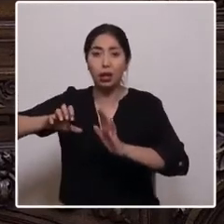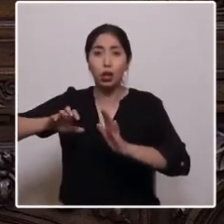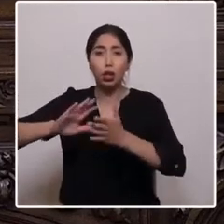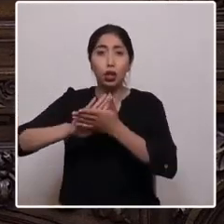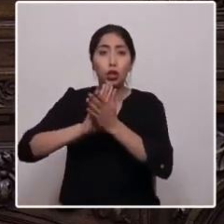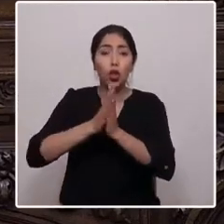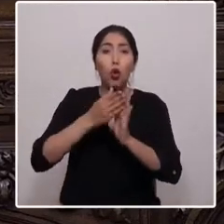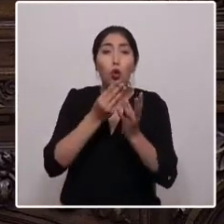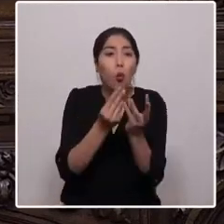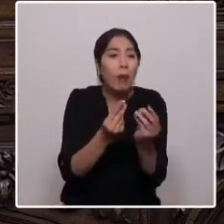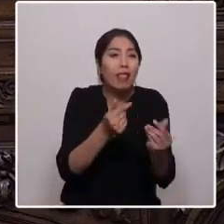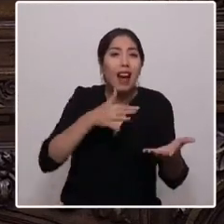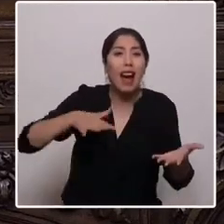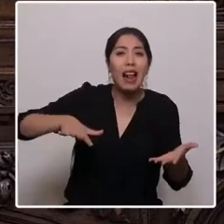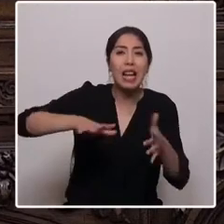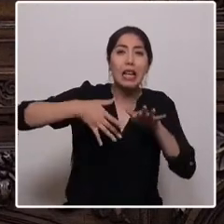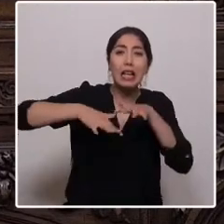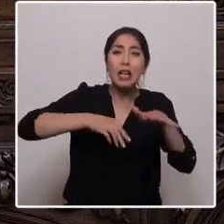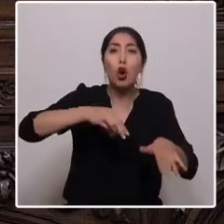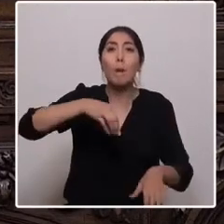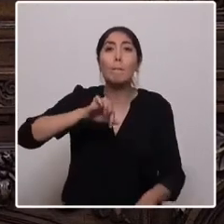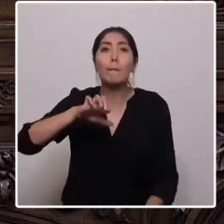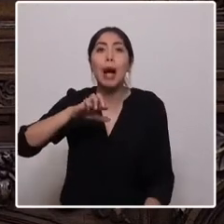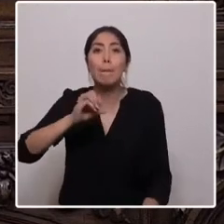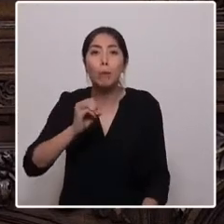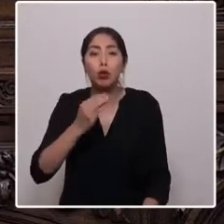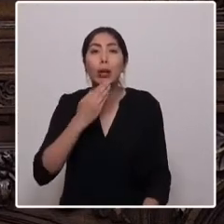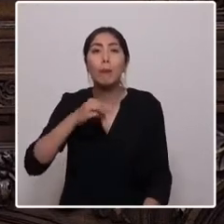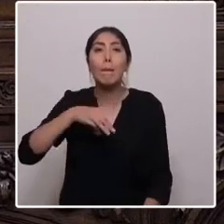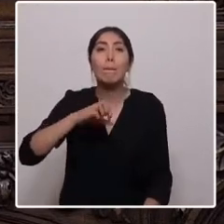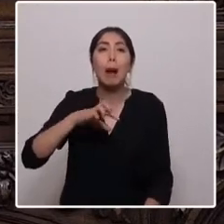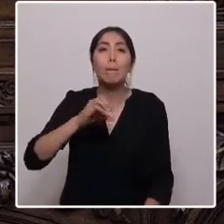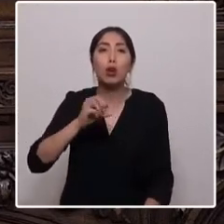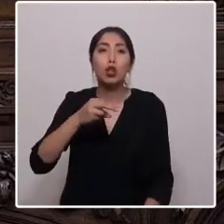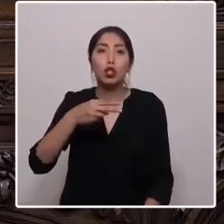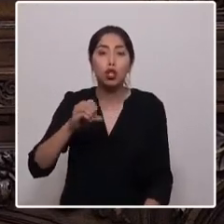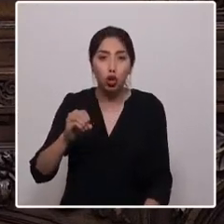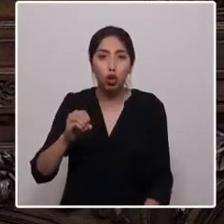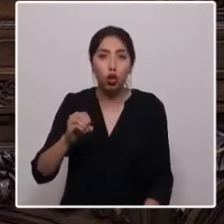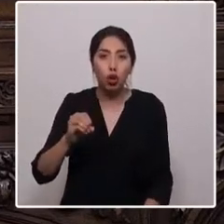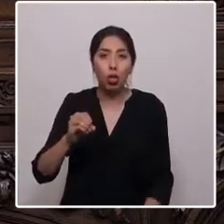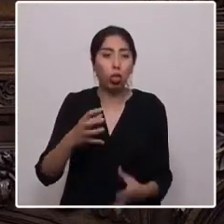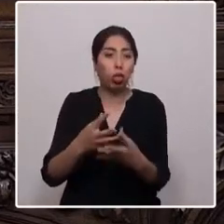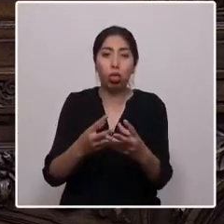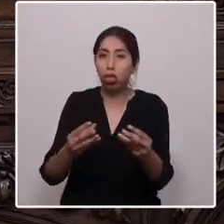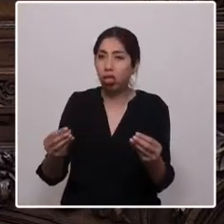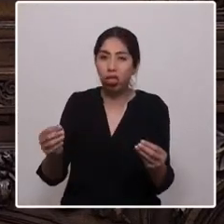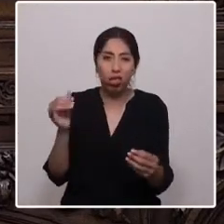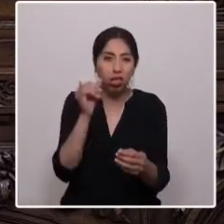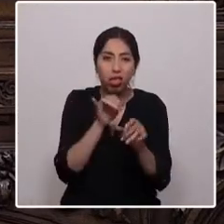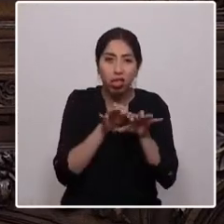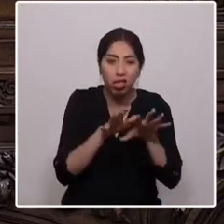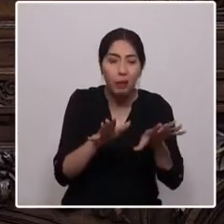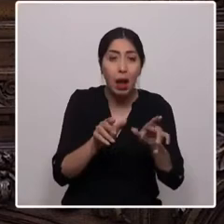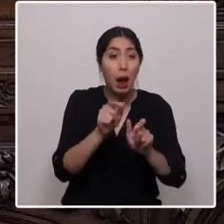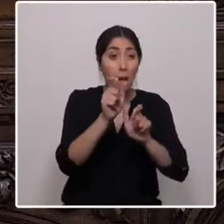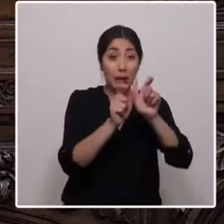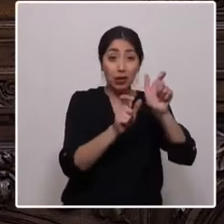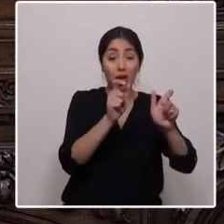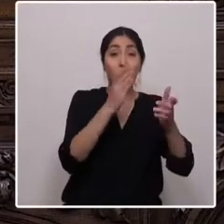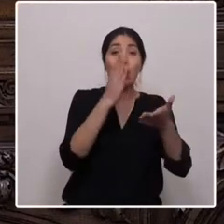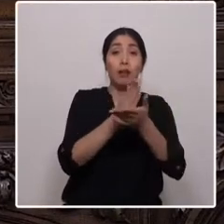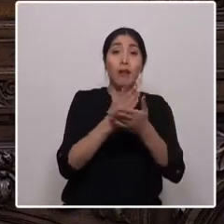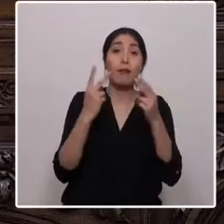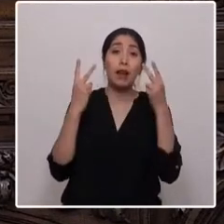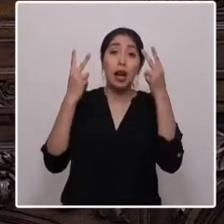son los ríos Maipo y Mapocho, donde nuestros vecinos y vecinas tienen que viajar más de cinco horas diariamente